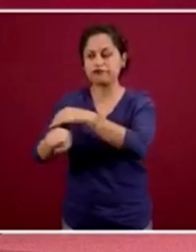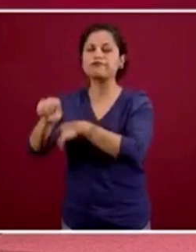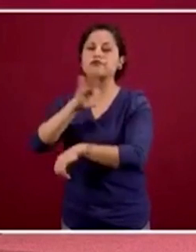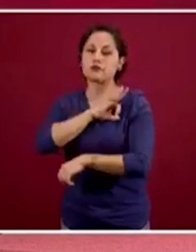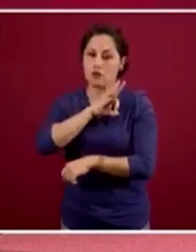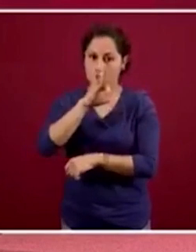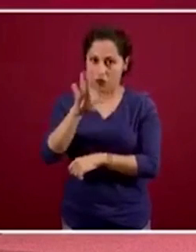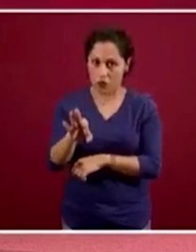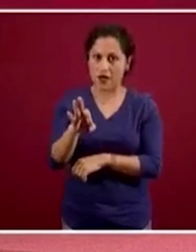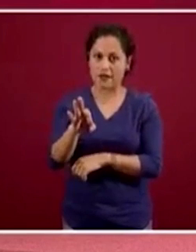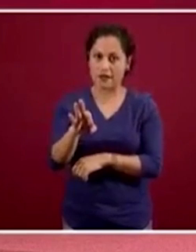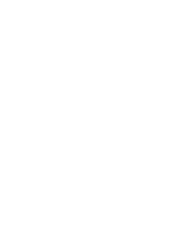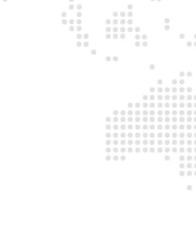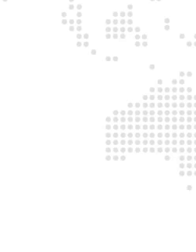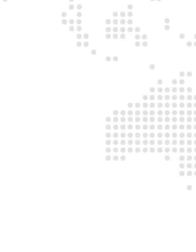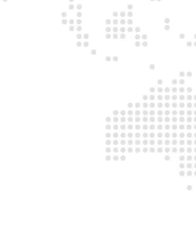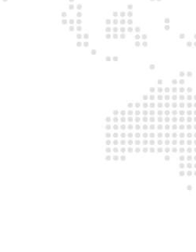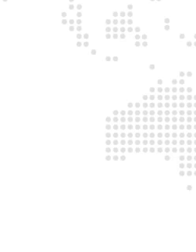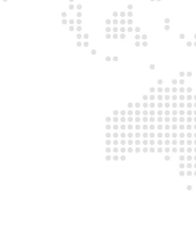de cuidados intensivos.